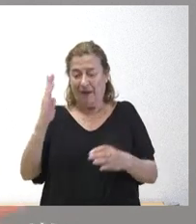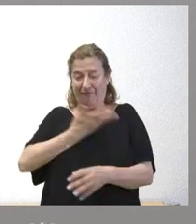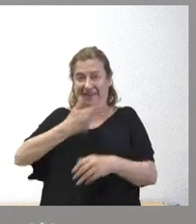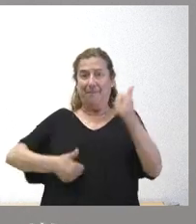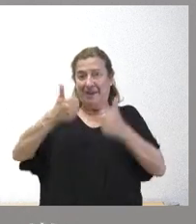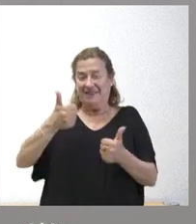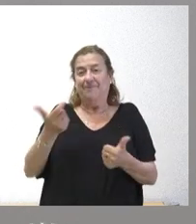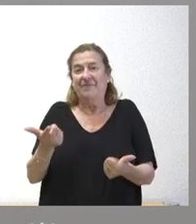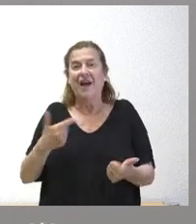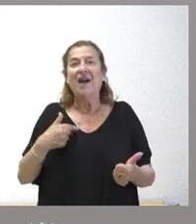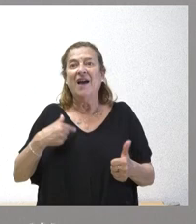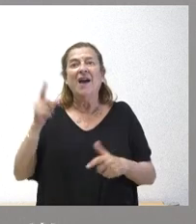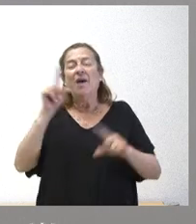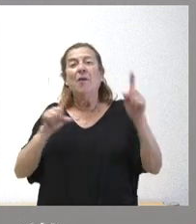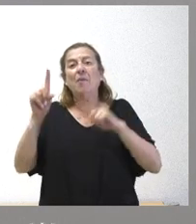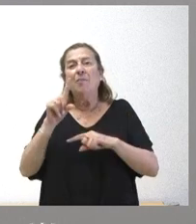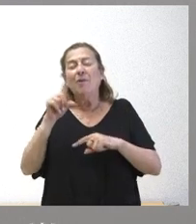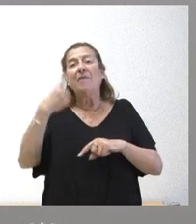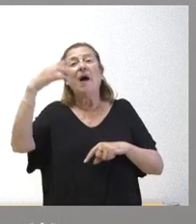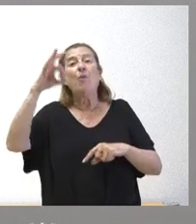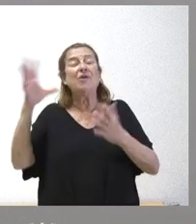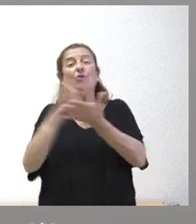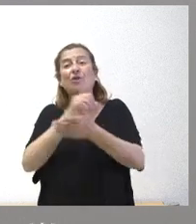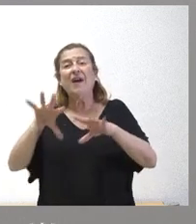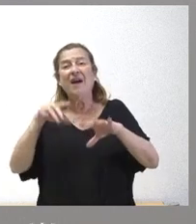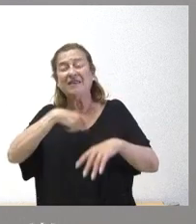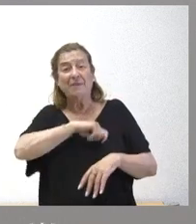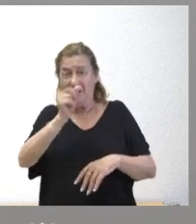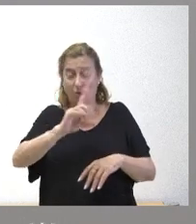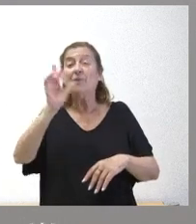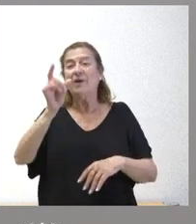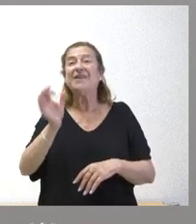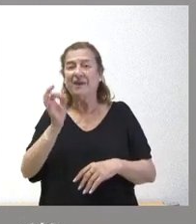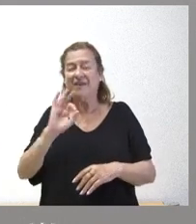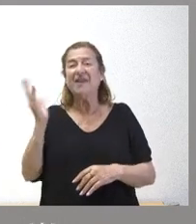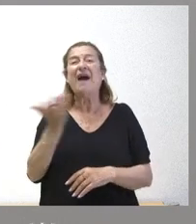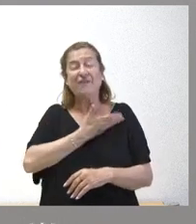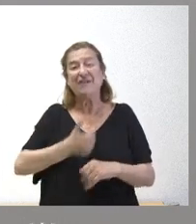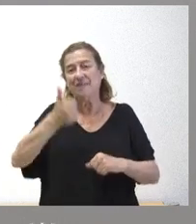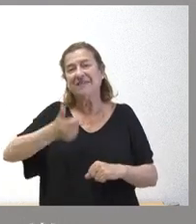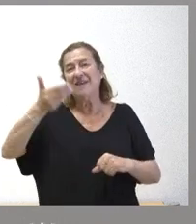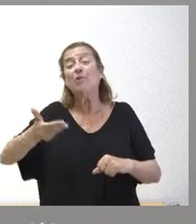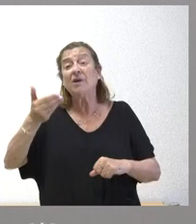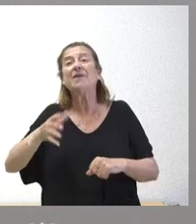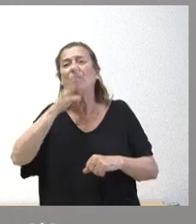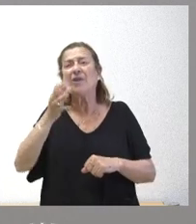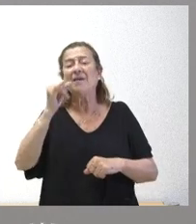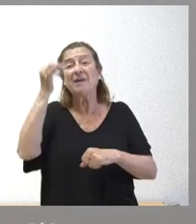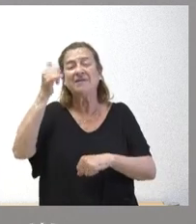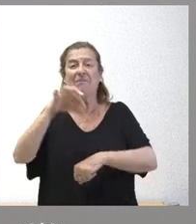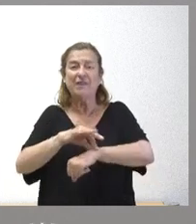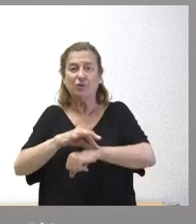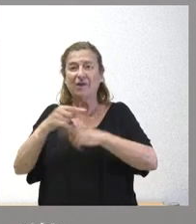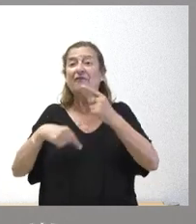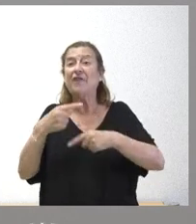somos el problema único dentro de España pero es verdad que nos afecta de forma más importante porque tenemos más médicos de familia